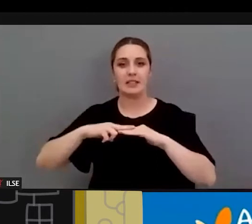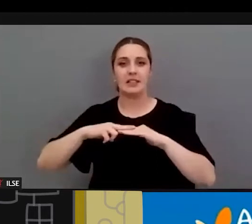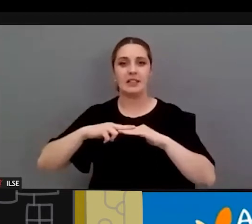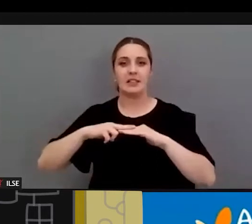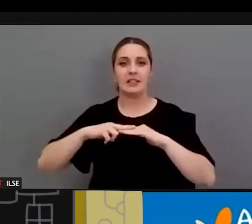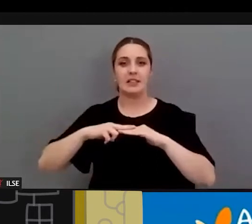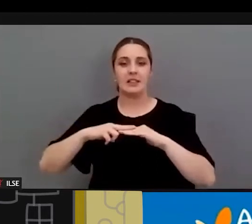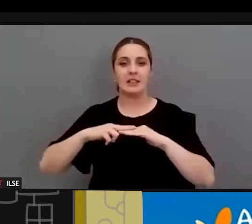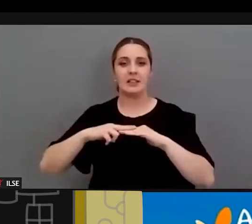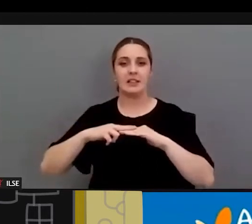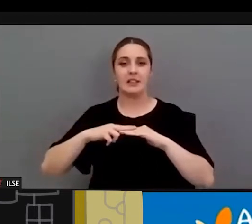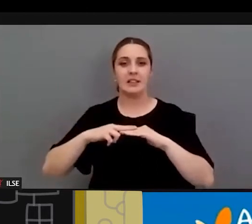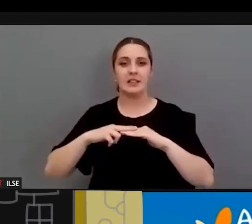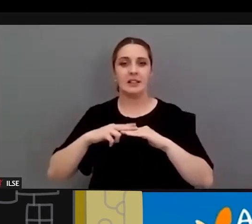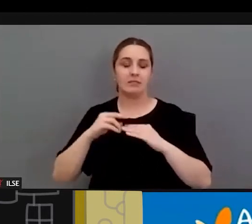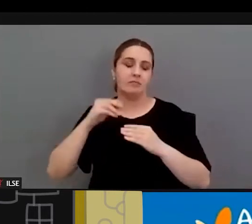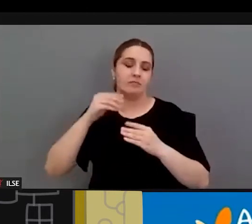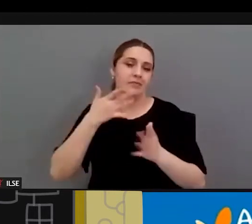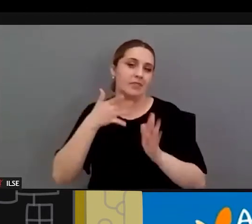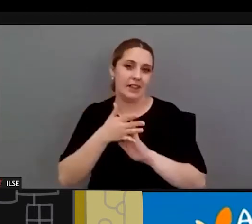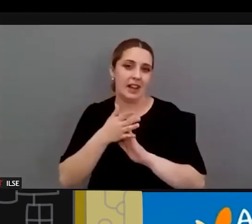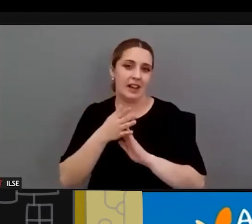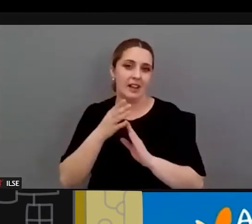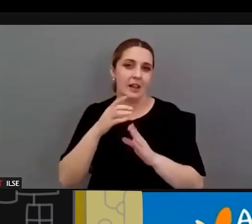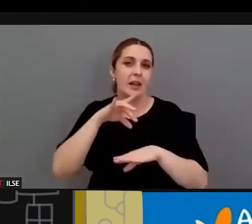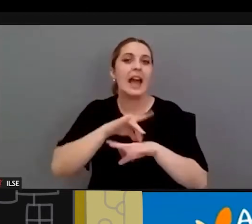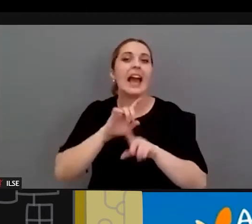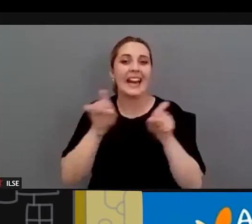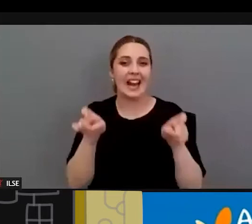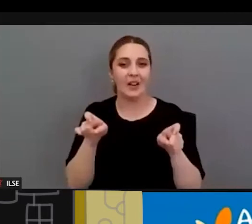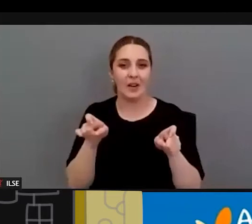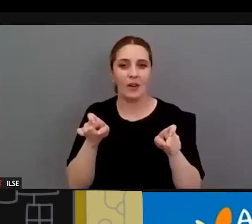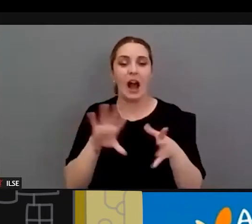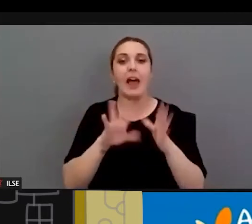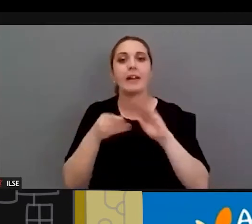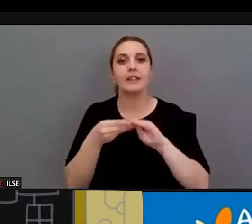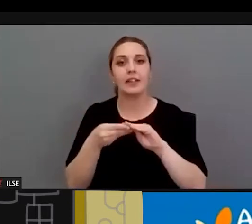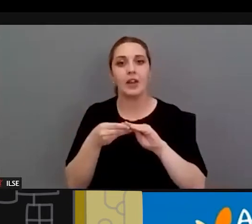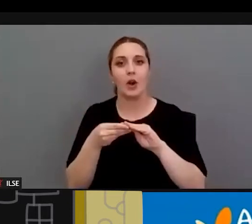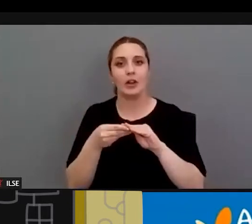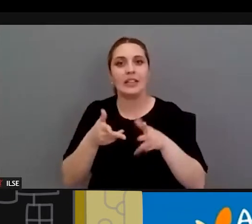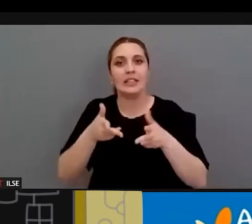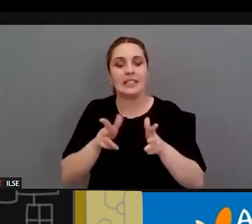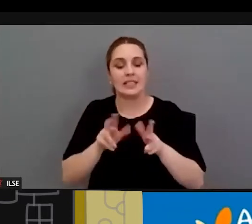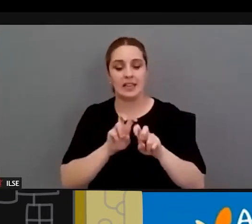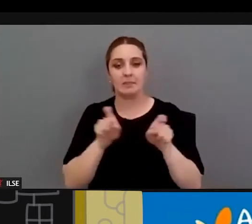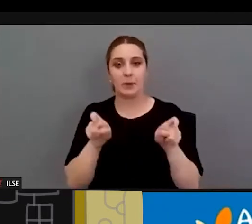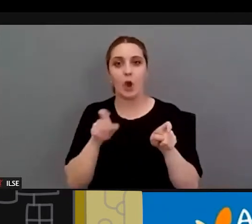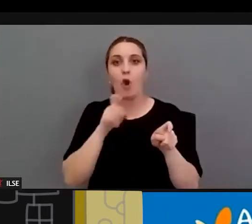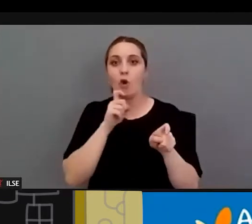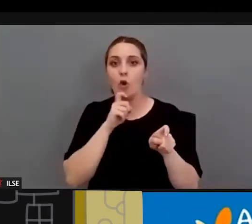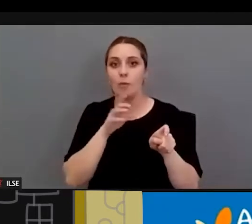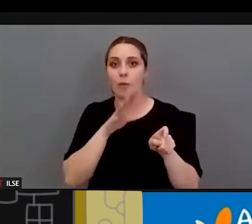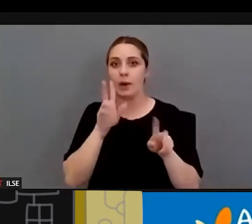las camillas en los en los en ginecología la adaptación de las camillas porque la adaptación para las